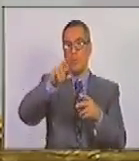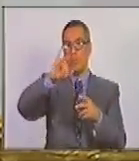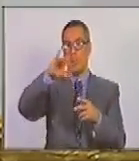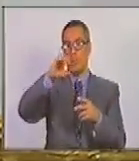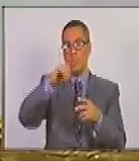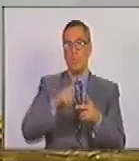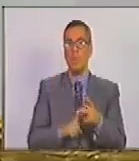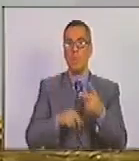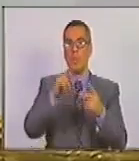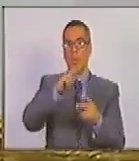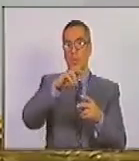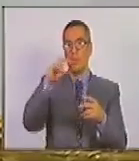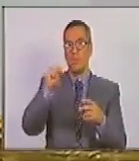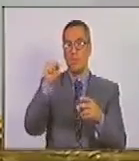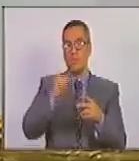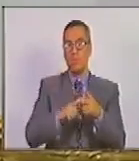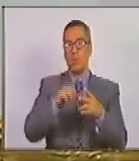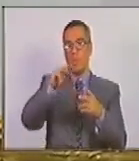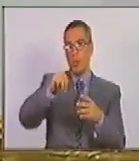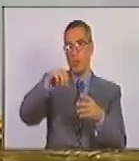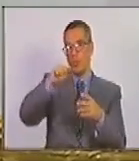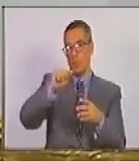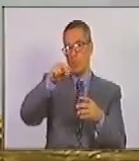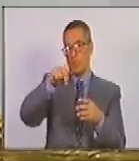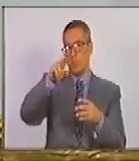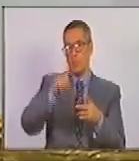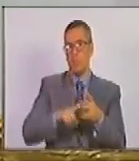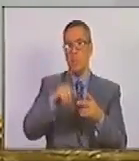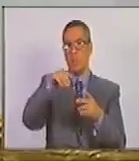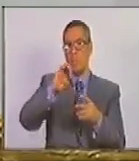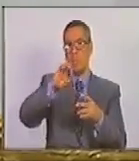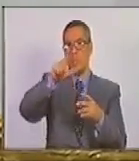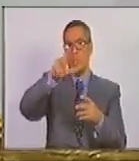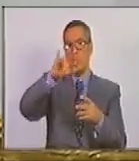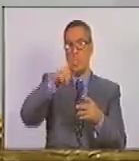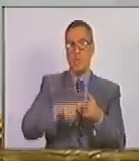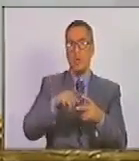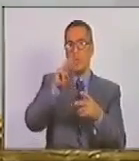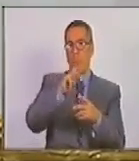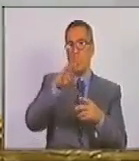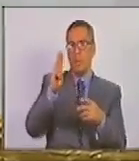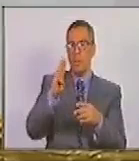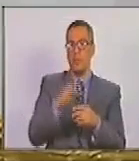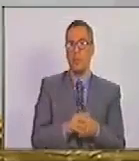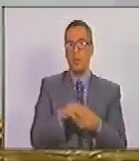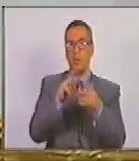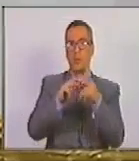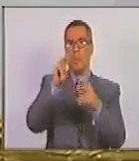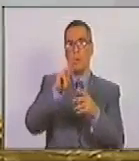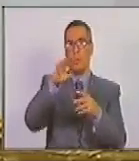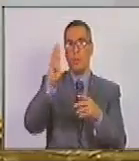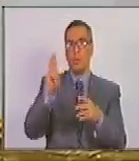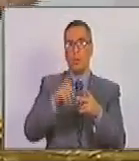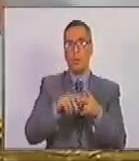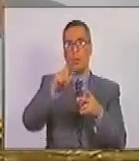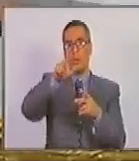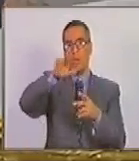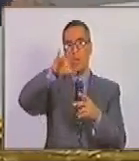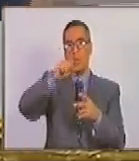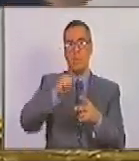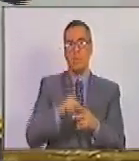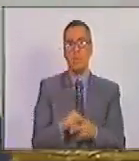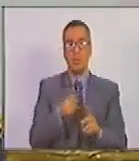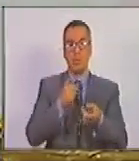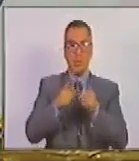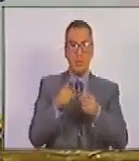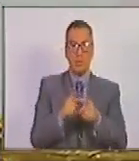Caron Ron DeSantis Mark Millett Elliot Abram William Brown William Barr Luis Almagro